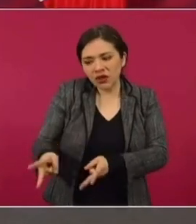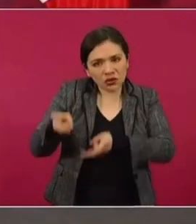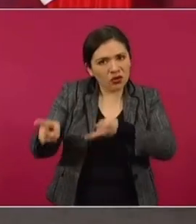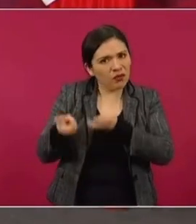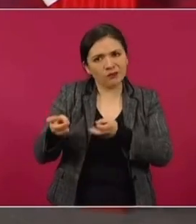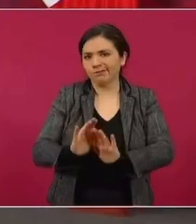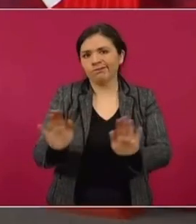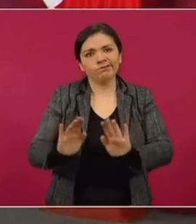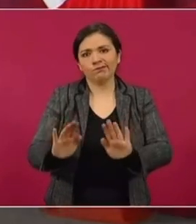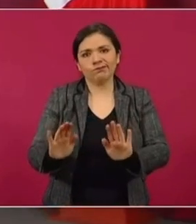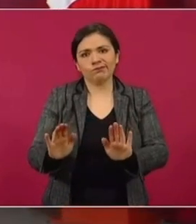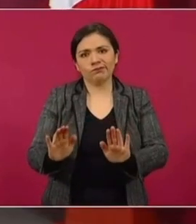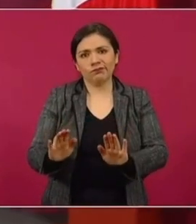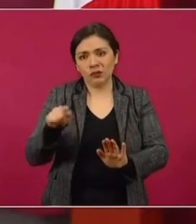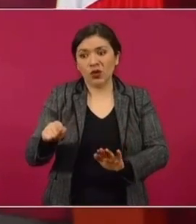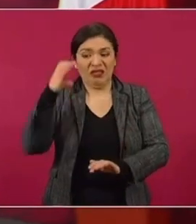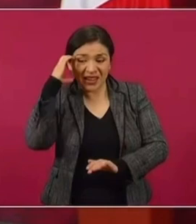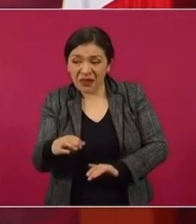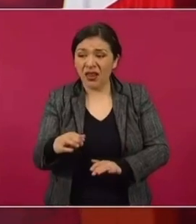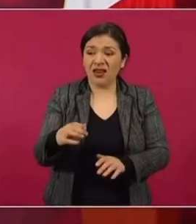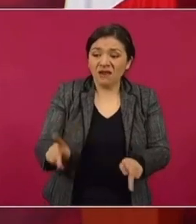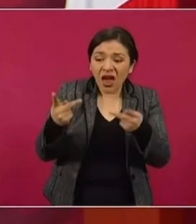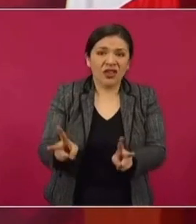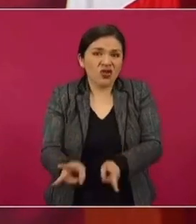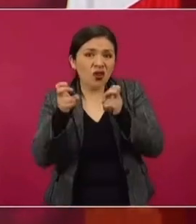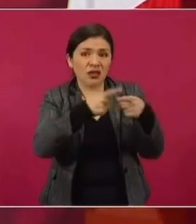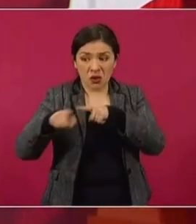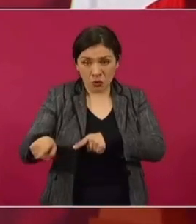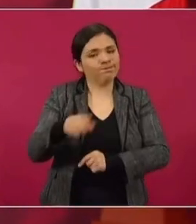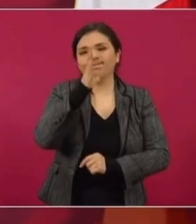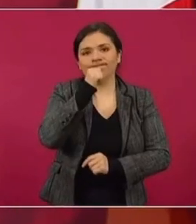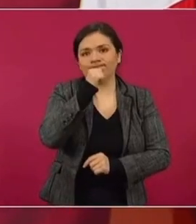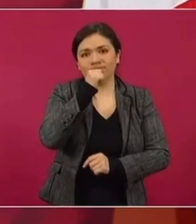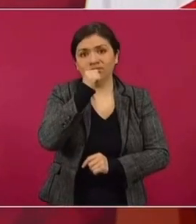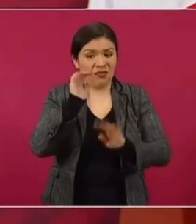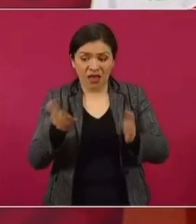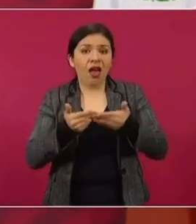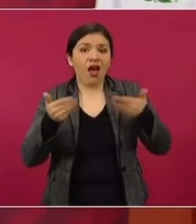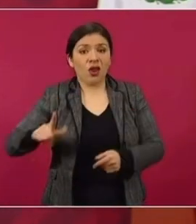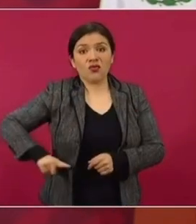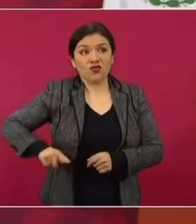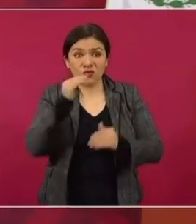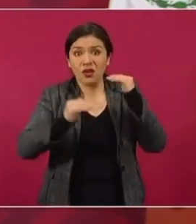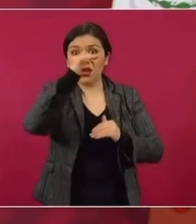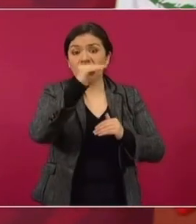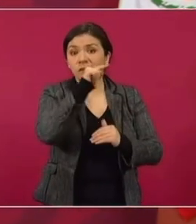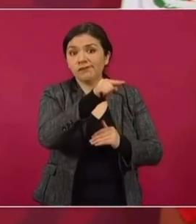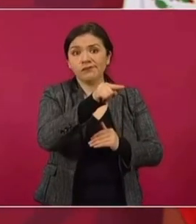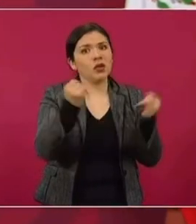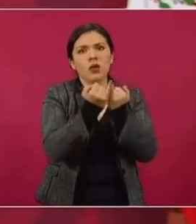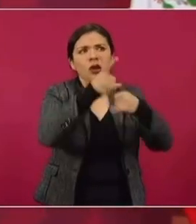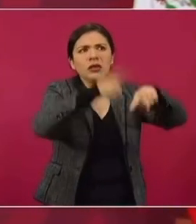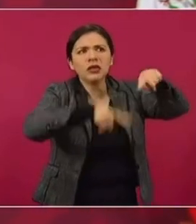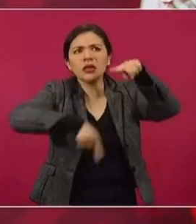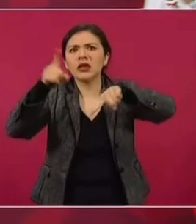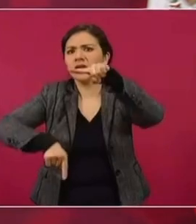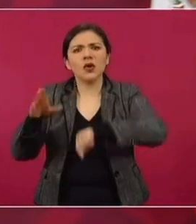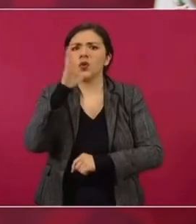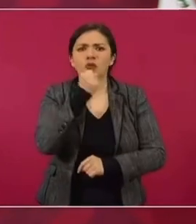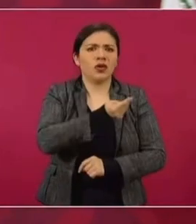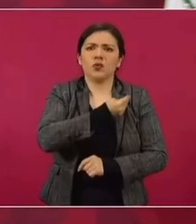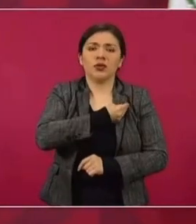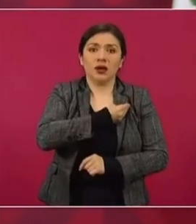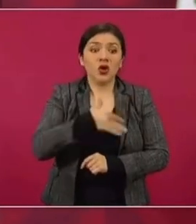dedicarte a actividades ilícitas, porque ya el gobierno no permite, no